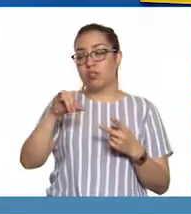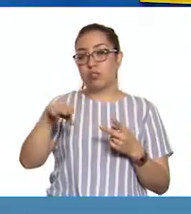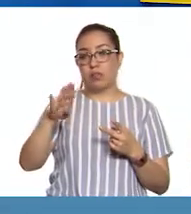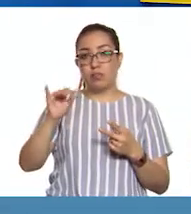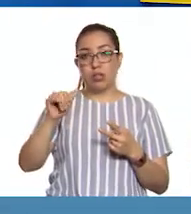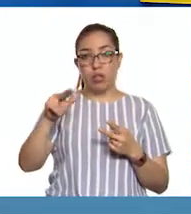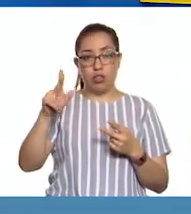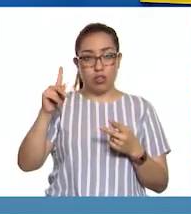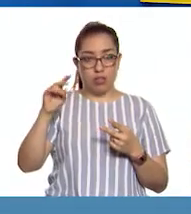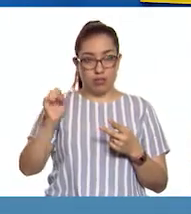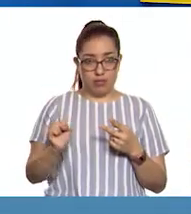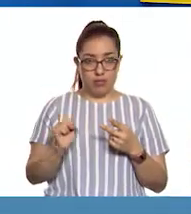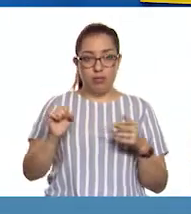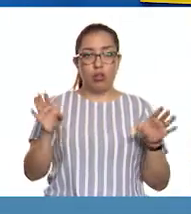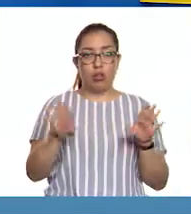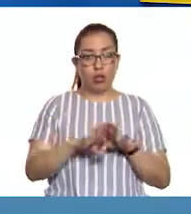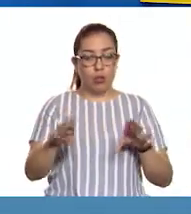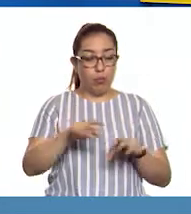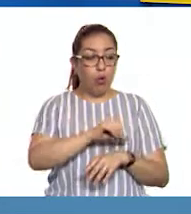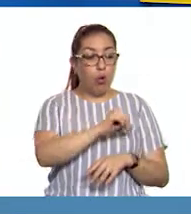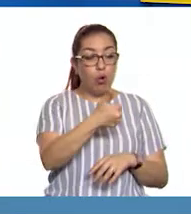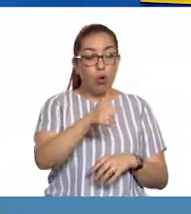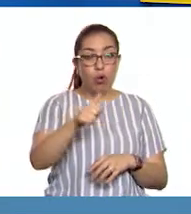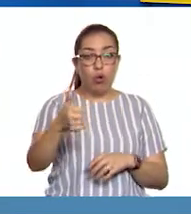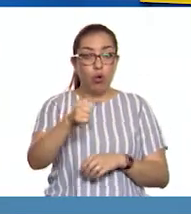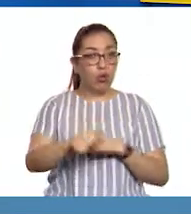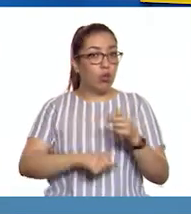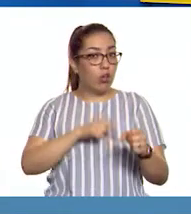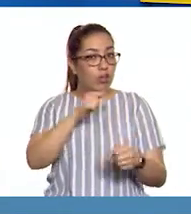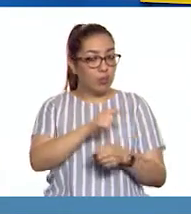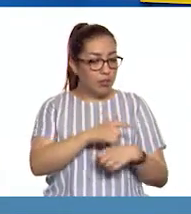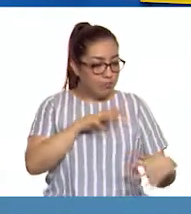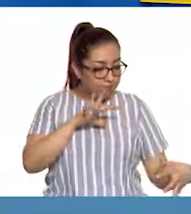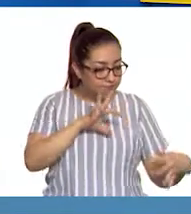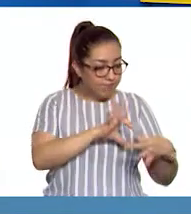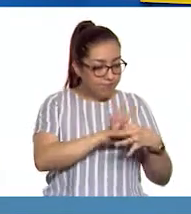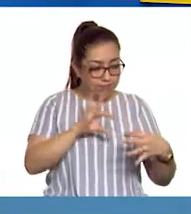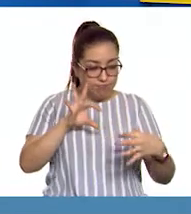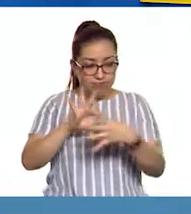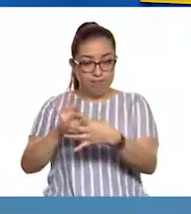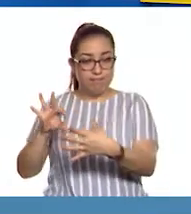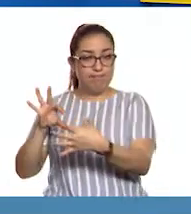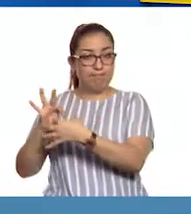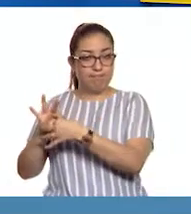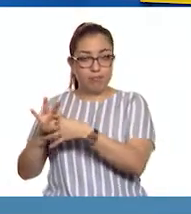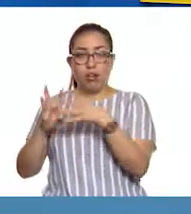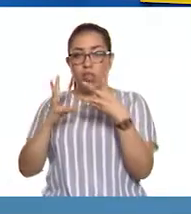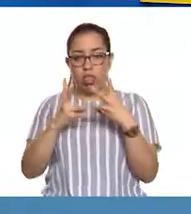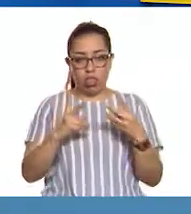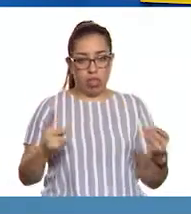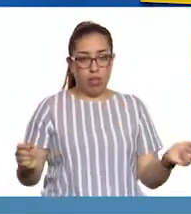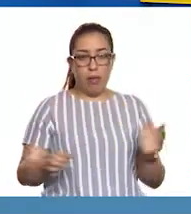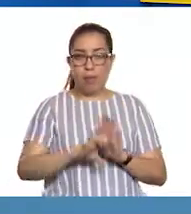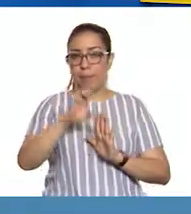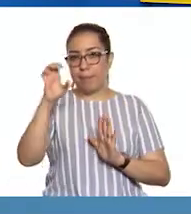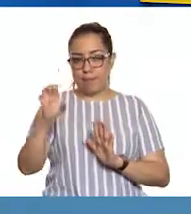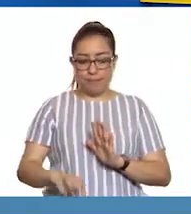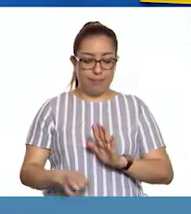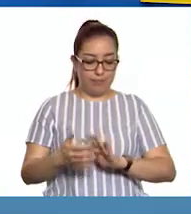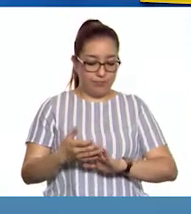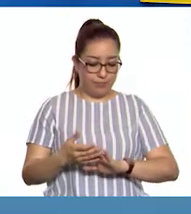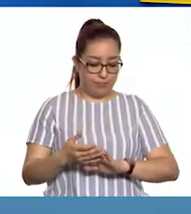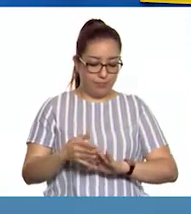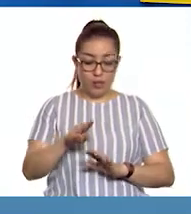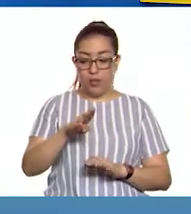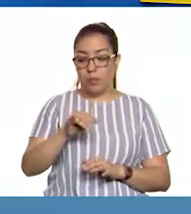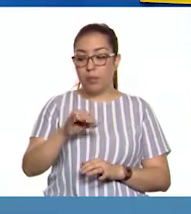su relación con otras especies y ambas son beneficiadas. Por ejemplo, las micorrisas son hongos que